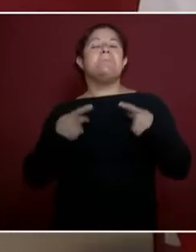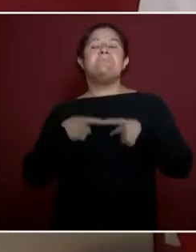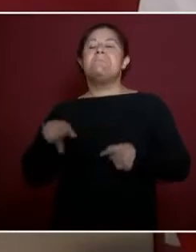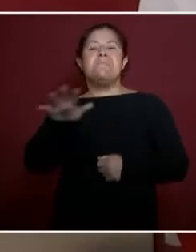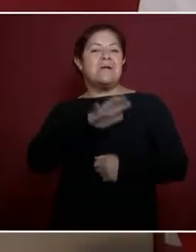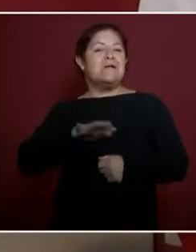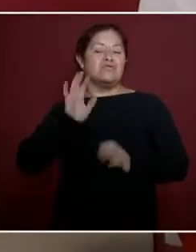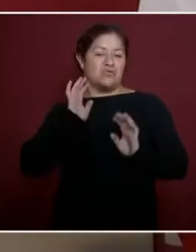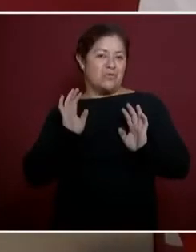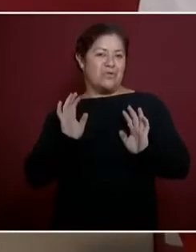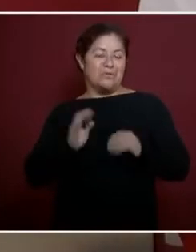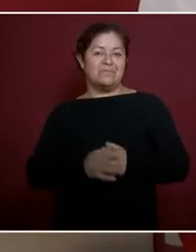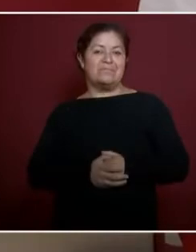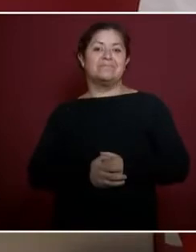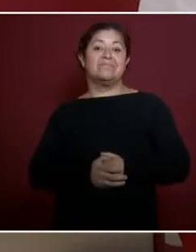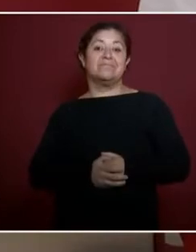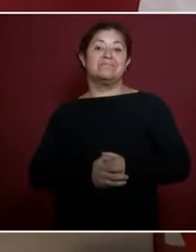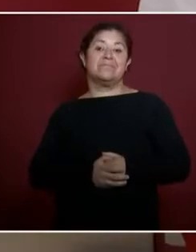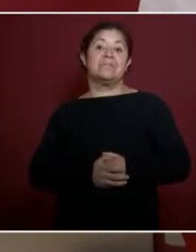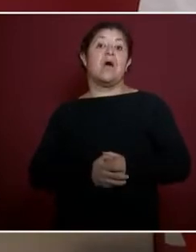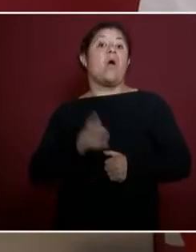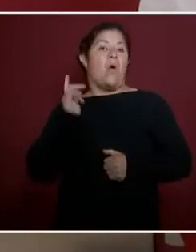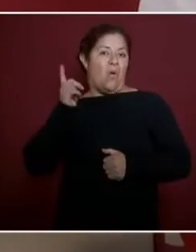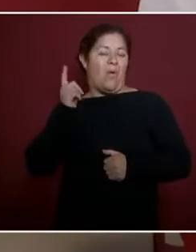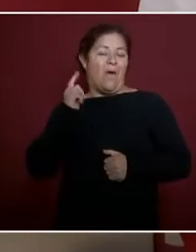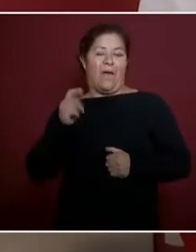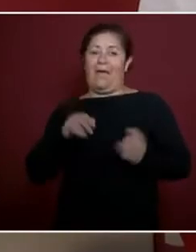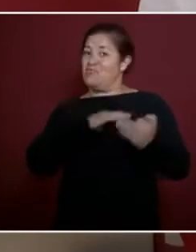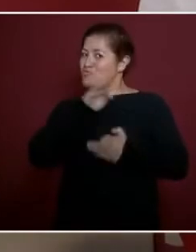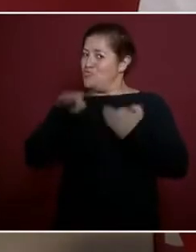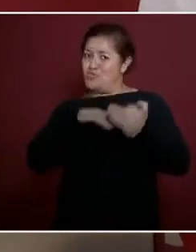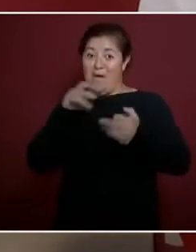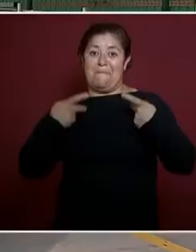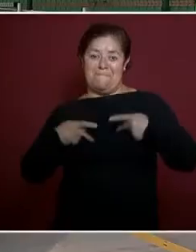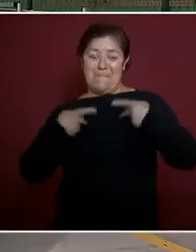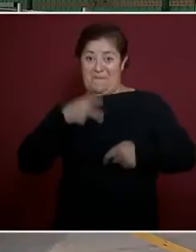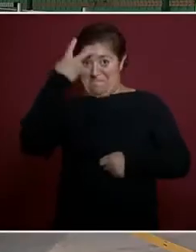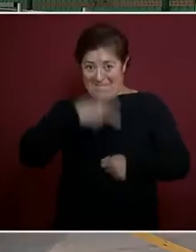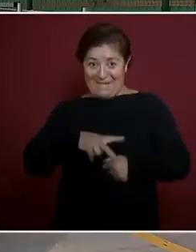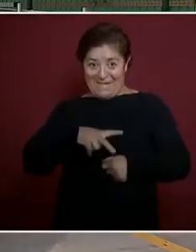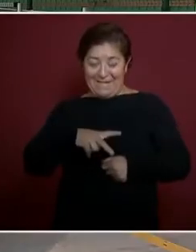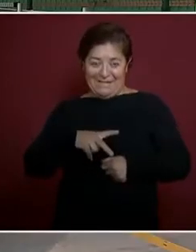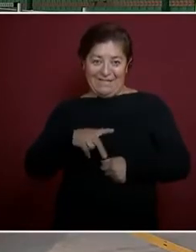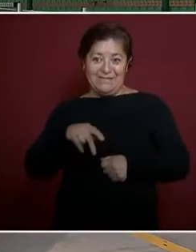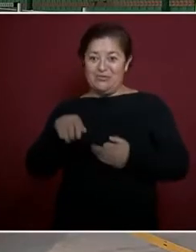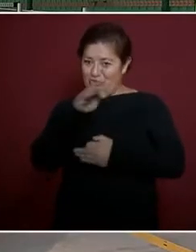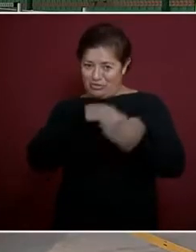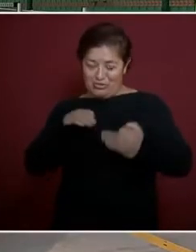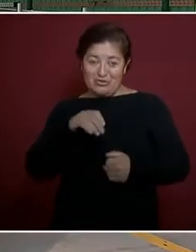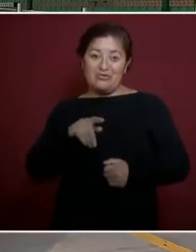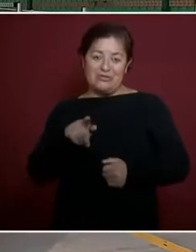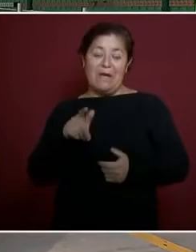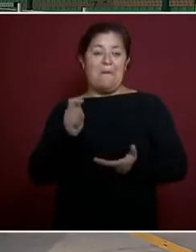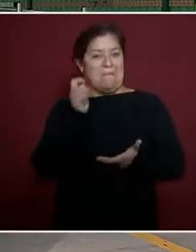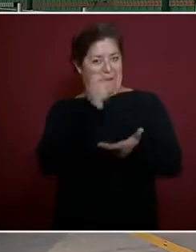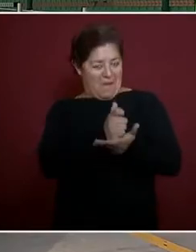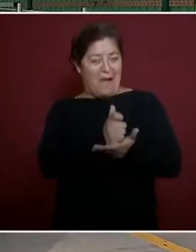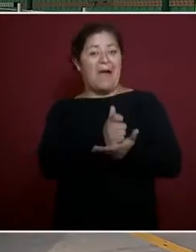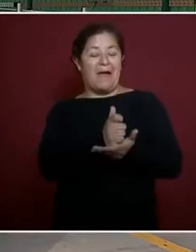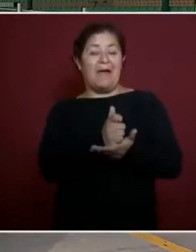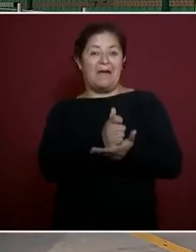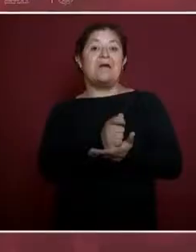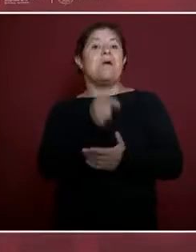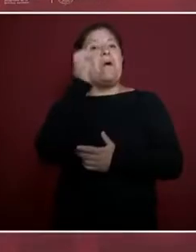yo espero que todos los mexicanos puedan pagar su pasaje, viajar